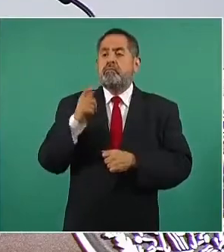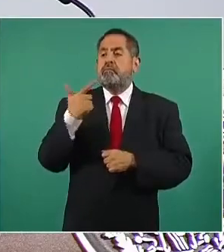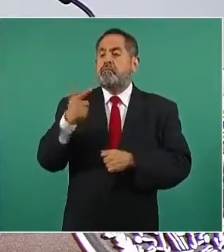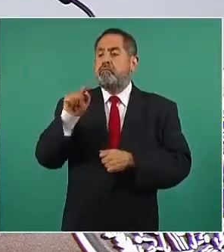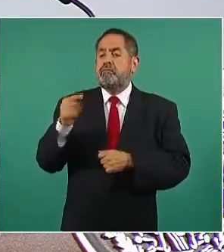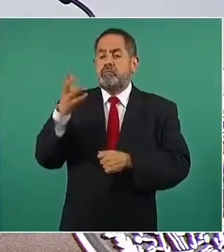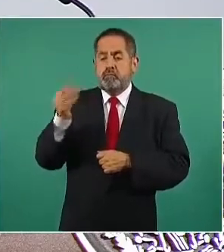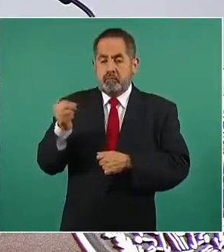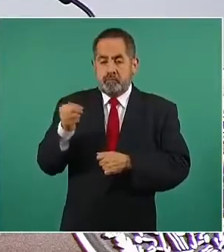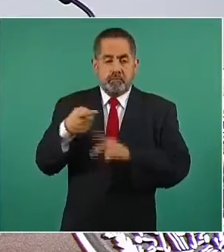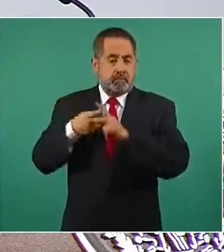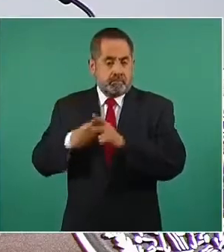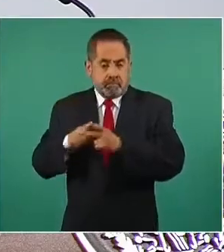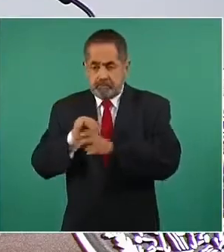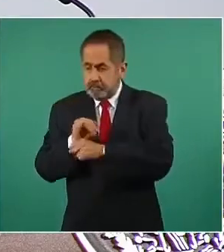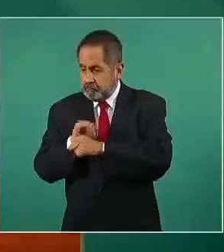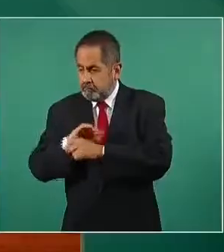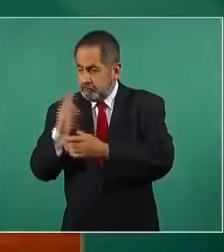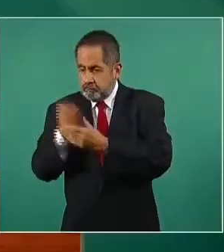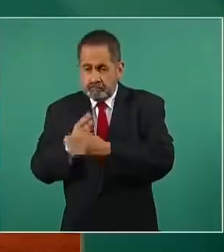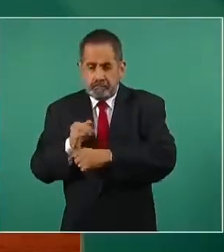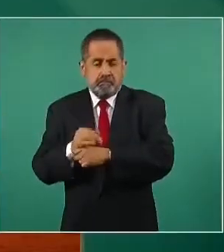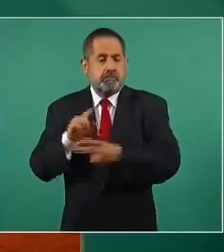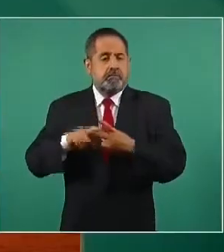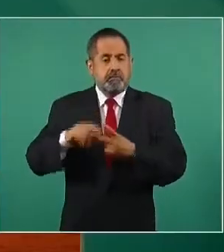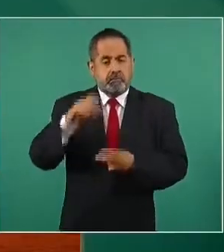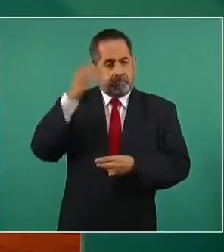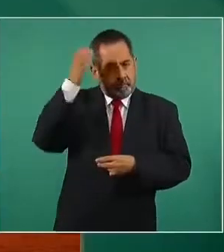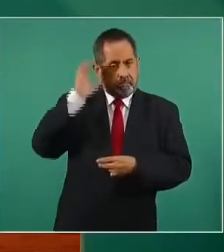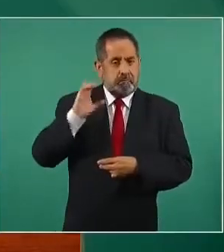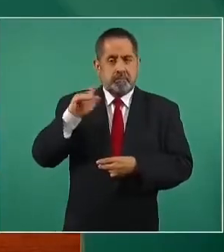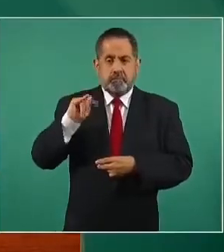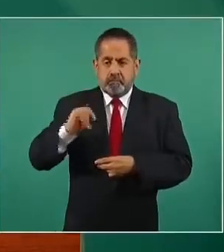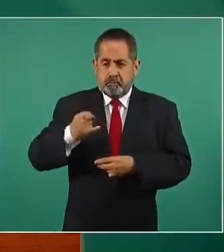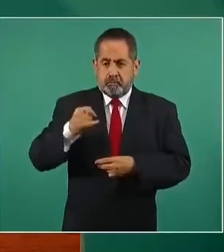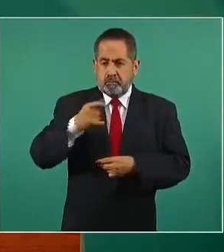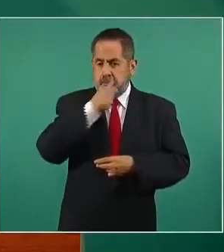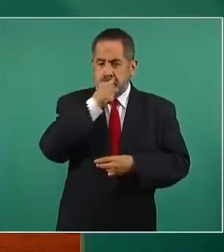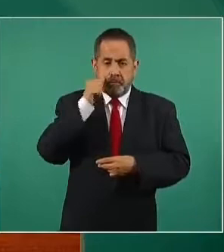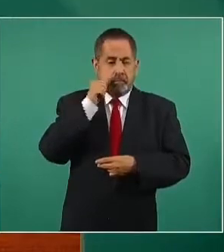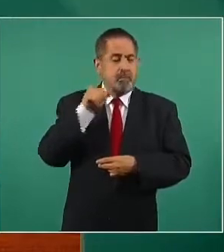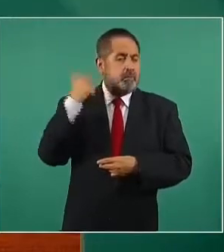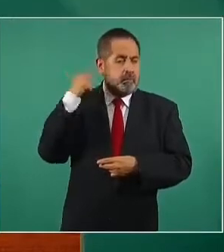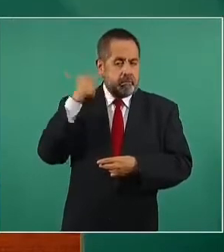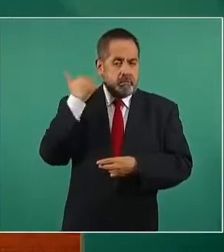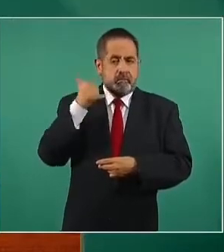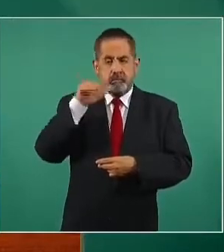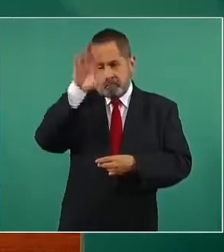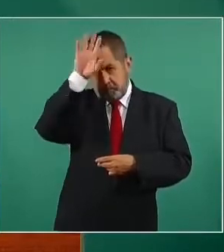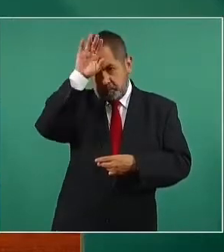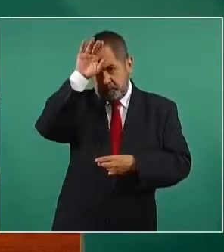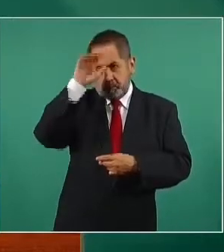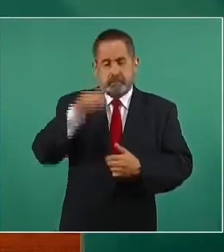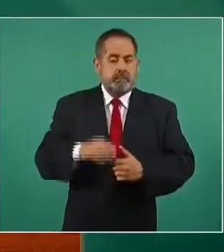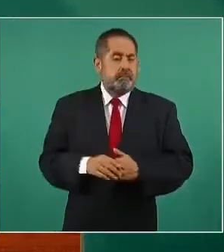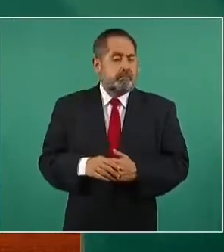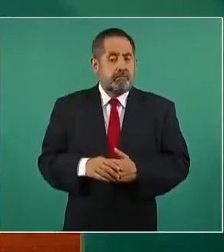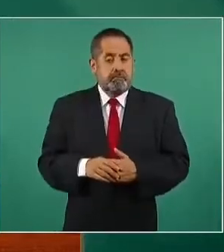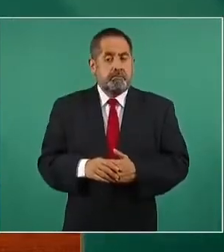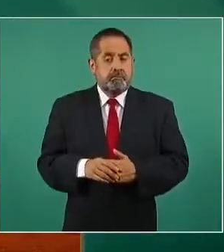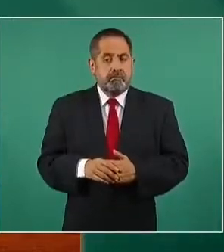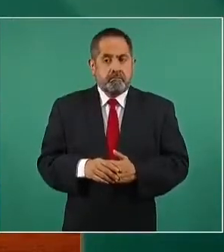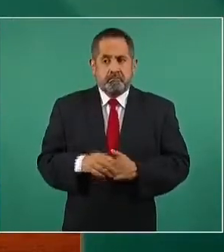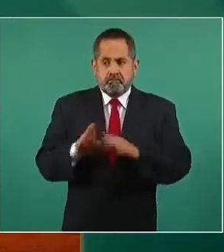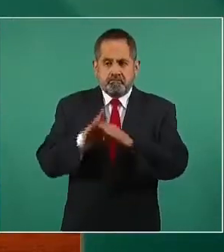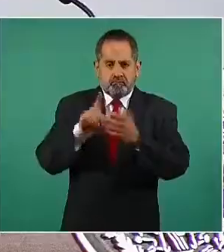de las carpetas de investigación, Culiacán, Tijuana, Juárez, Guadalajara y Monterrey. En atención